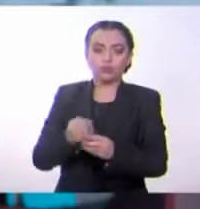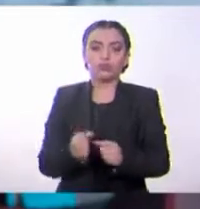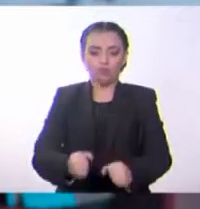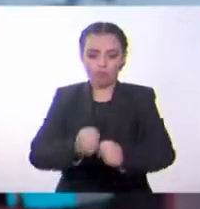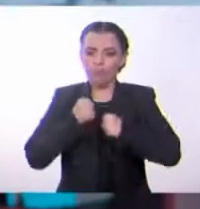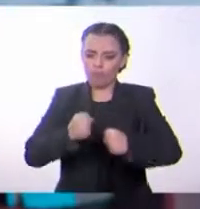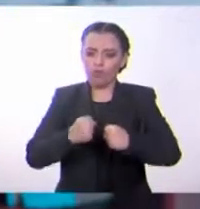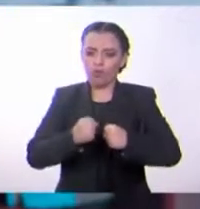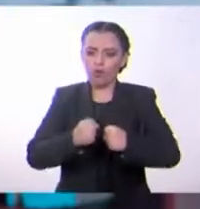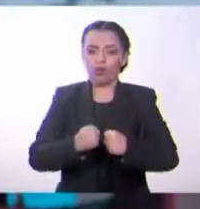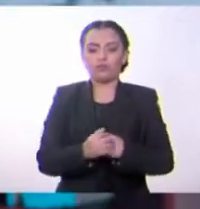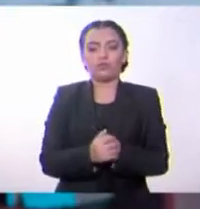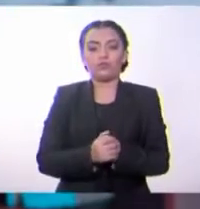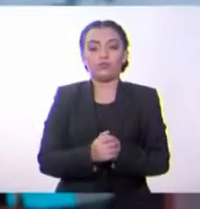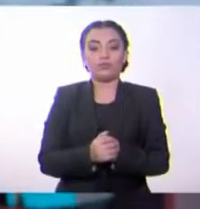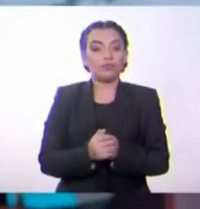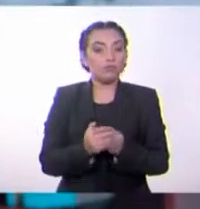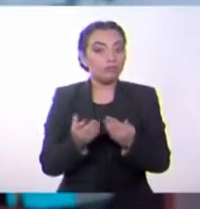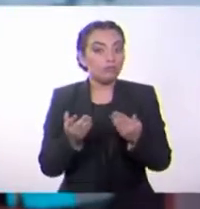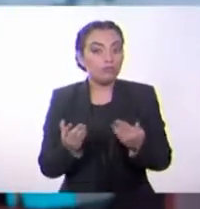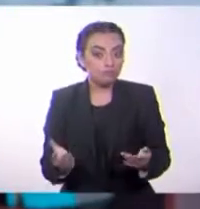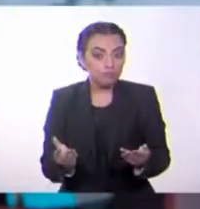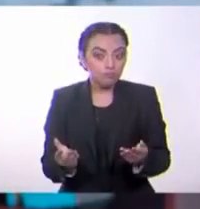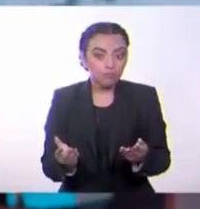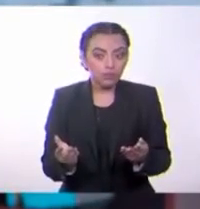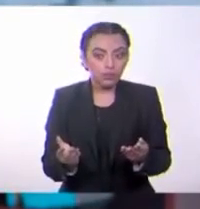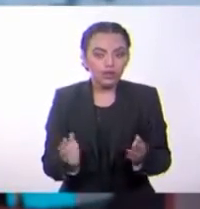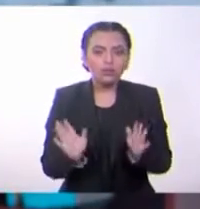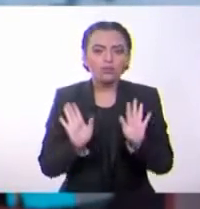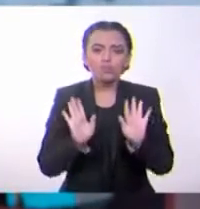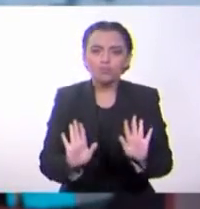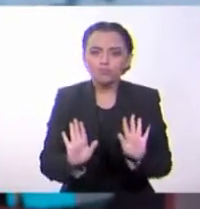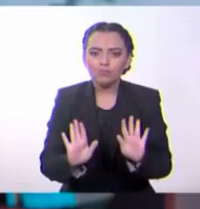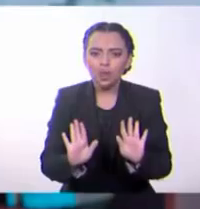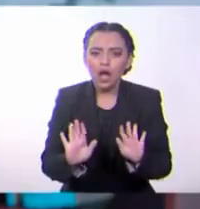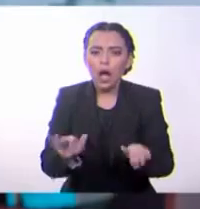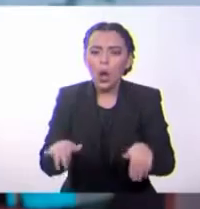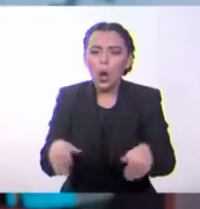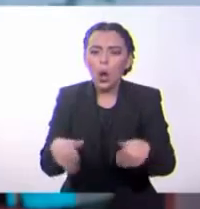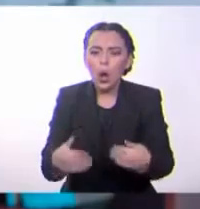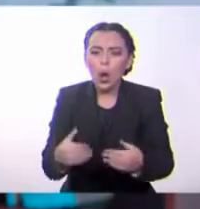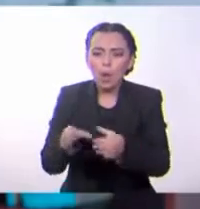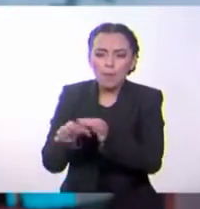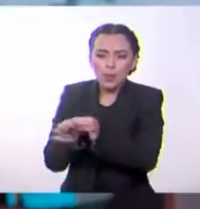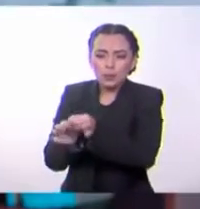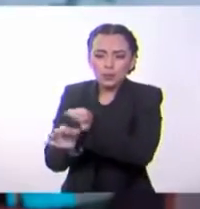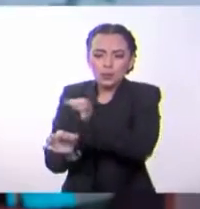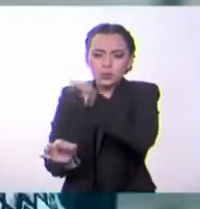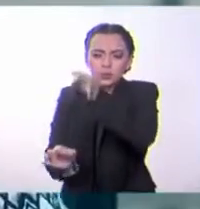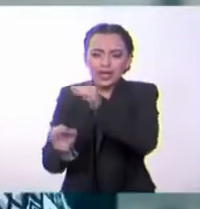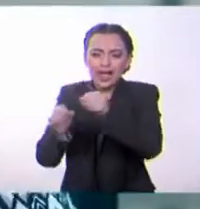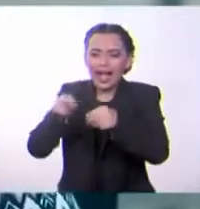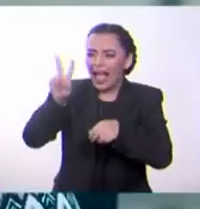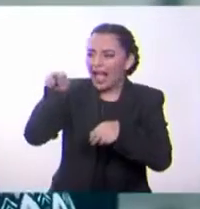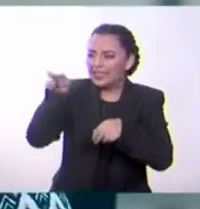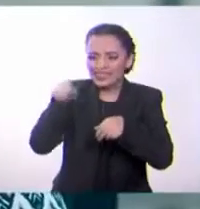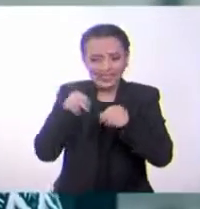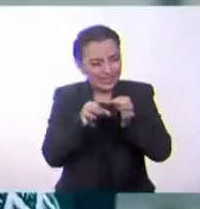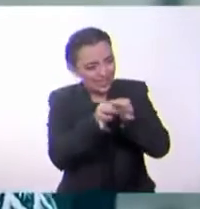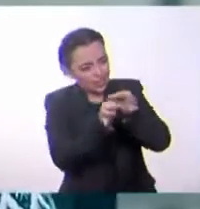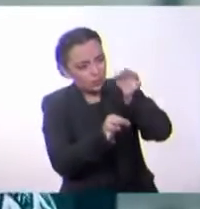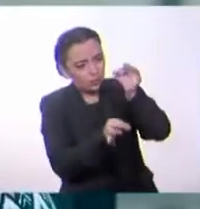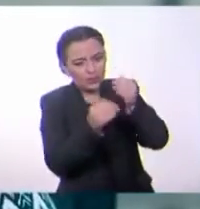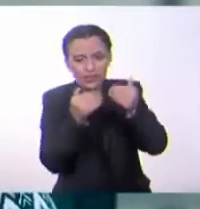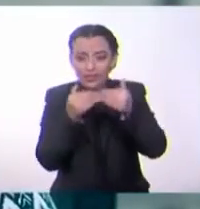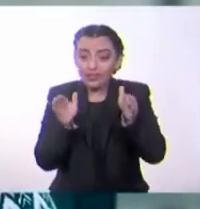Pero, un momento. ¿Cómo es posible de que un bambú tenga diferentes características? ¿Será que son